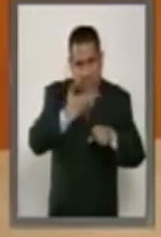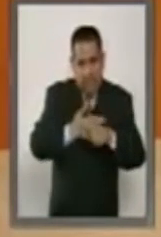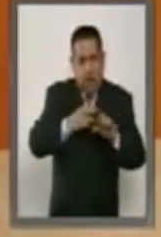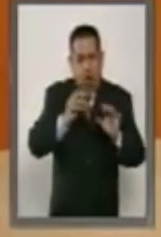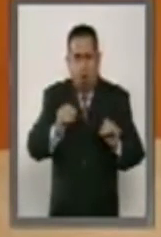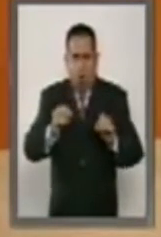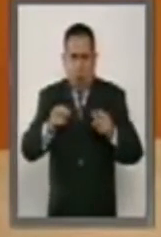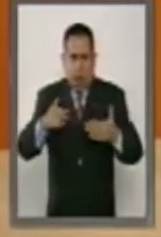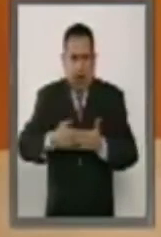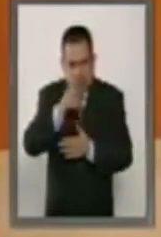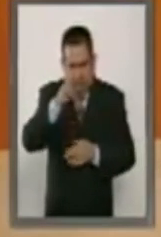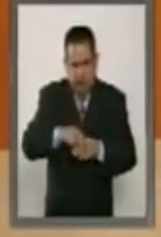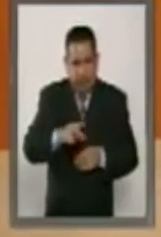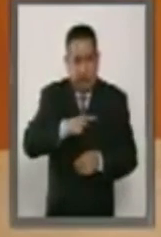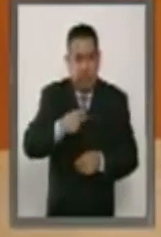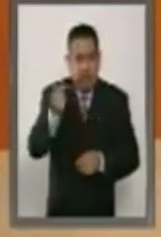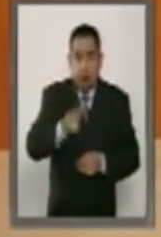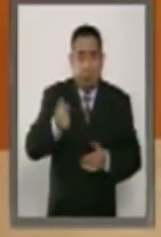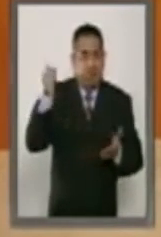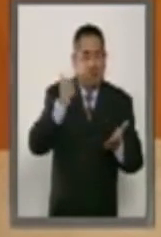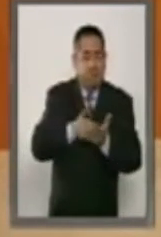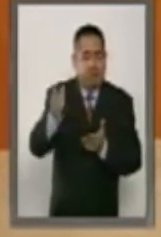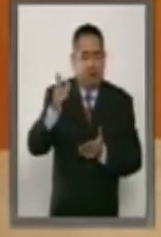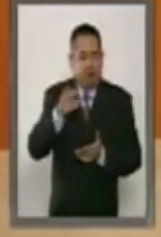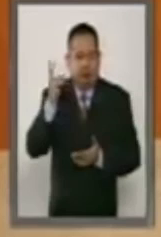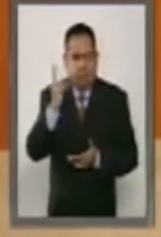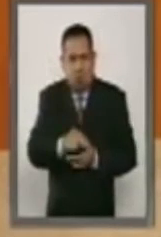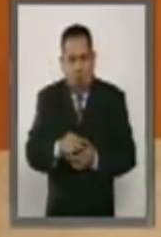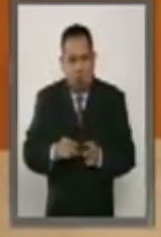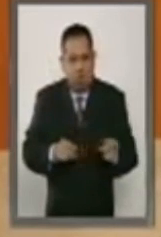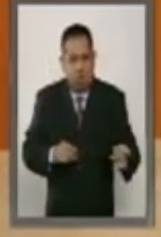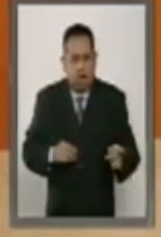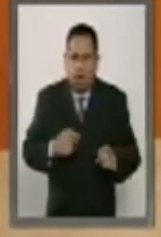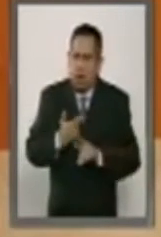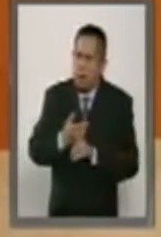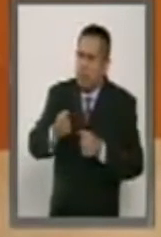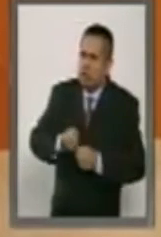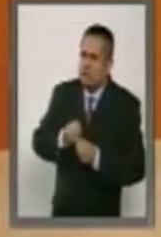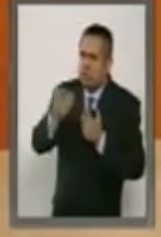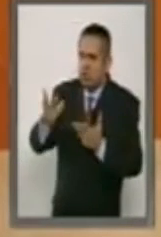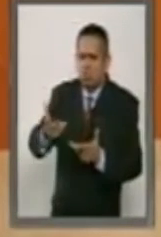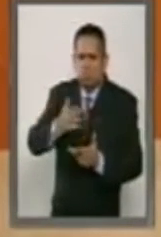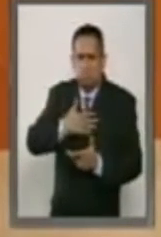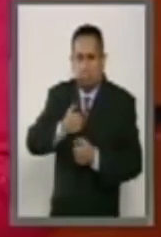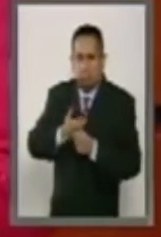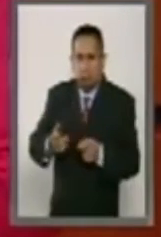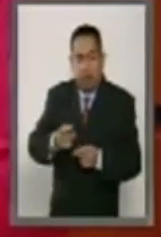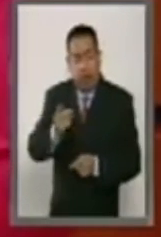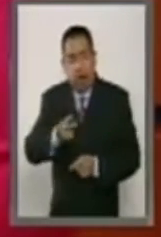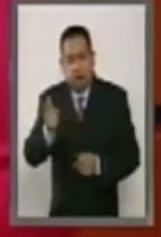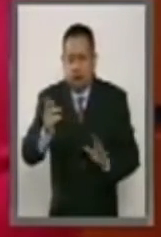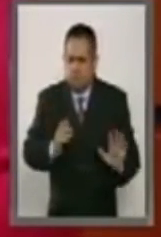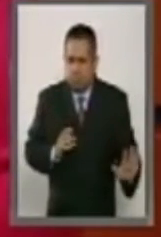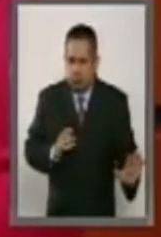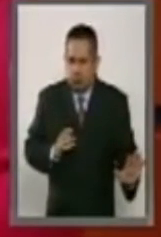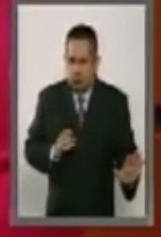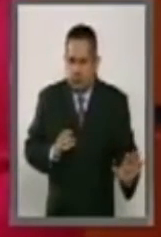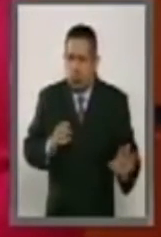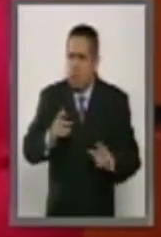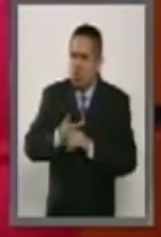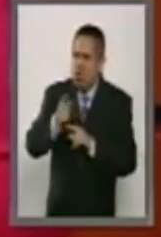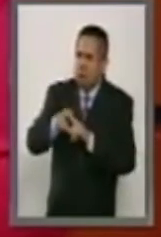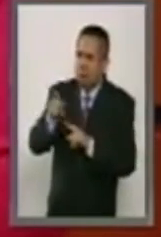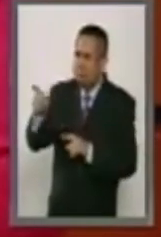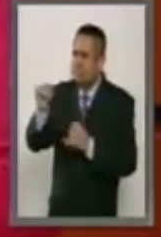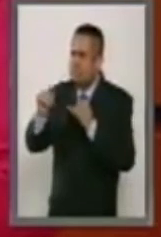deba ser expulsada del país por ejercer la libertad de expresión y la libertad de crítica.